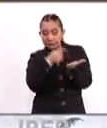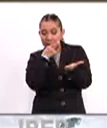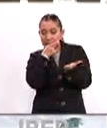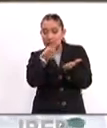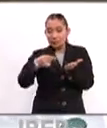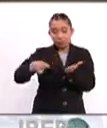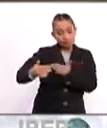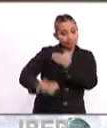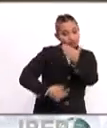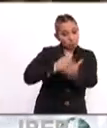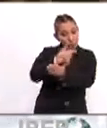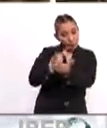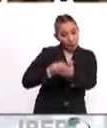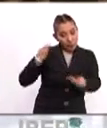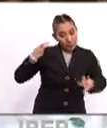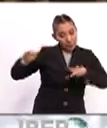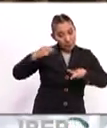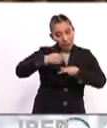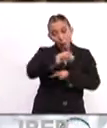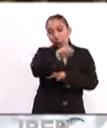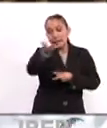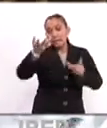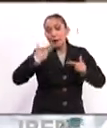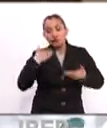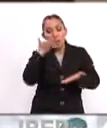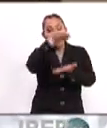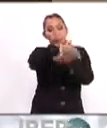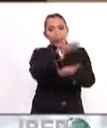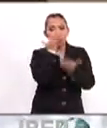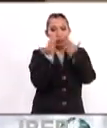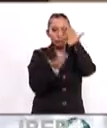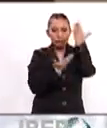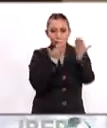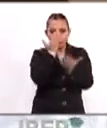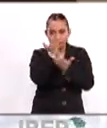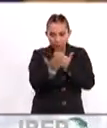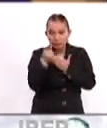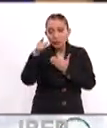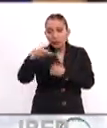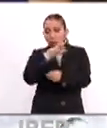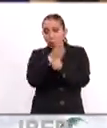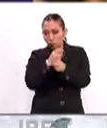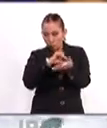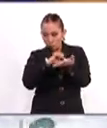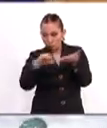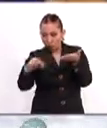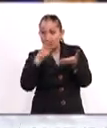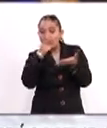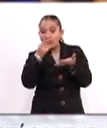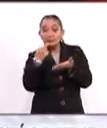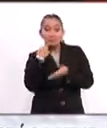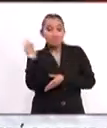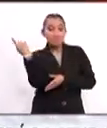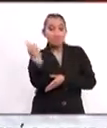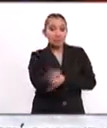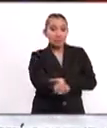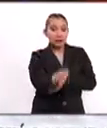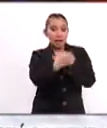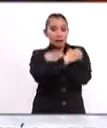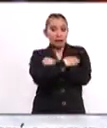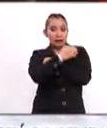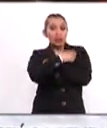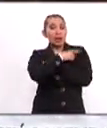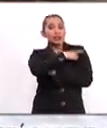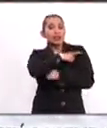insta a desarrollar programas que permitan a cualquiera tener acceso a la educación. Y en su segundo punto, dicta que La